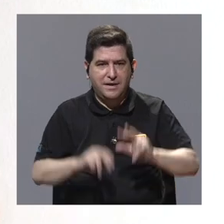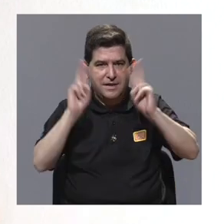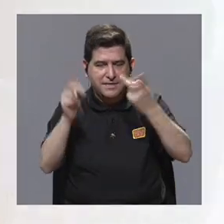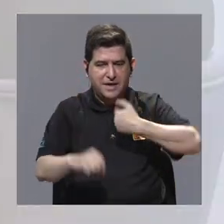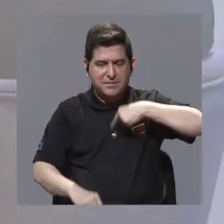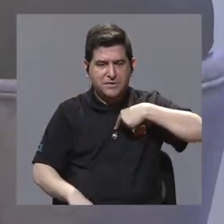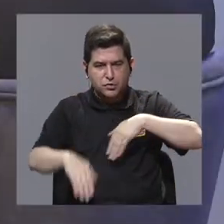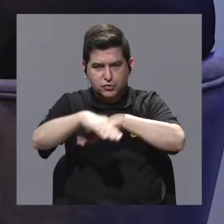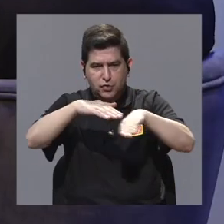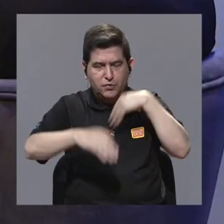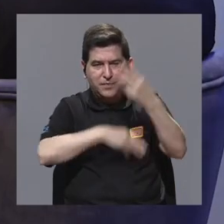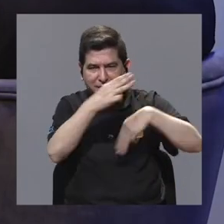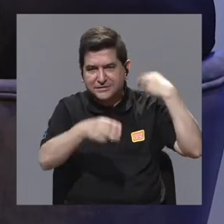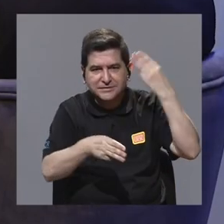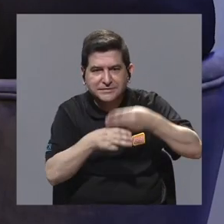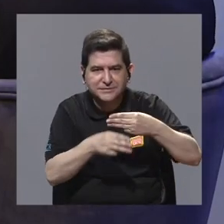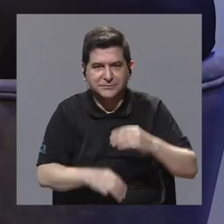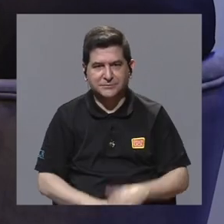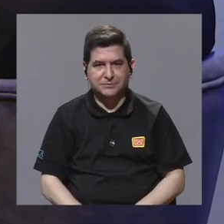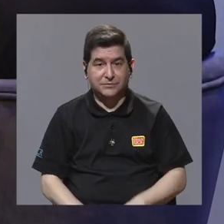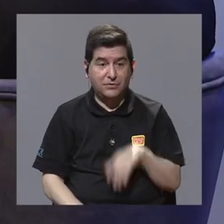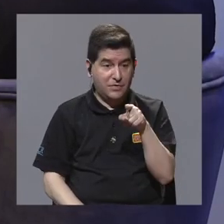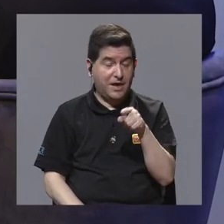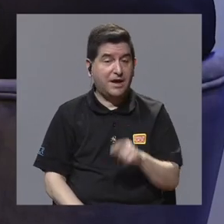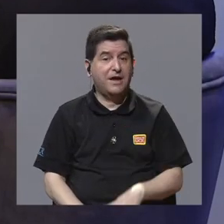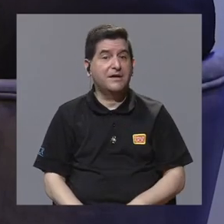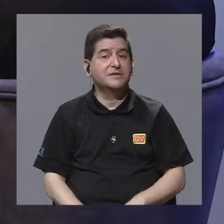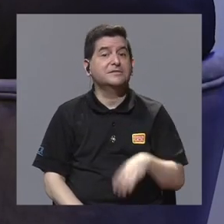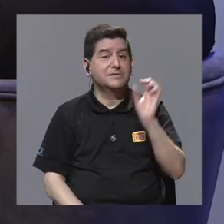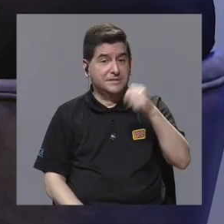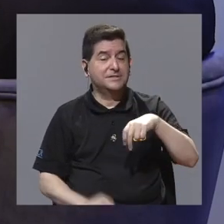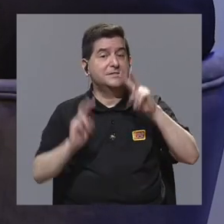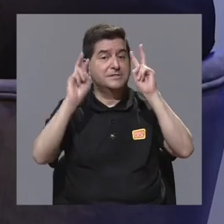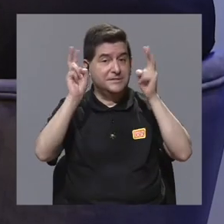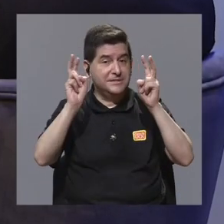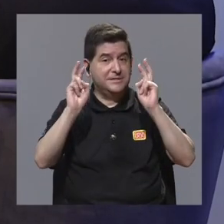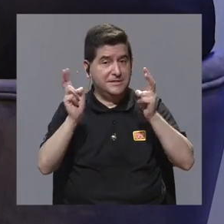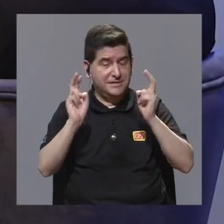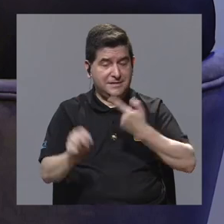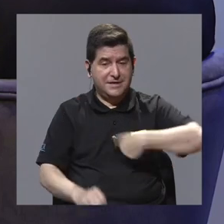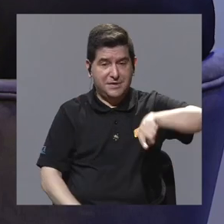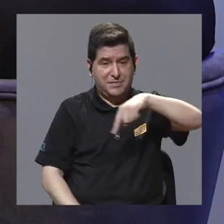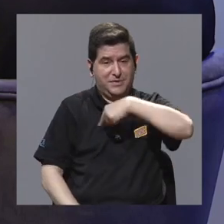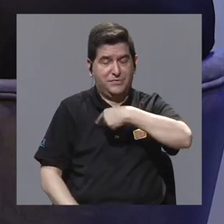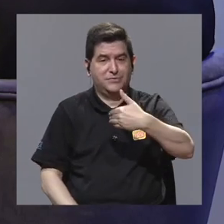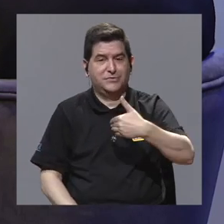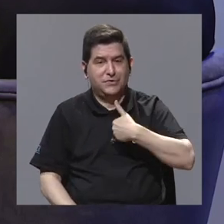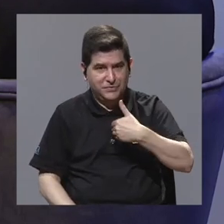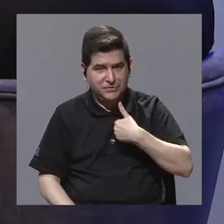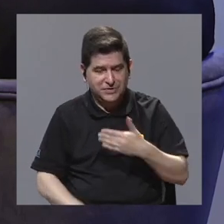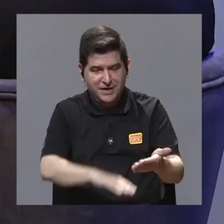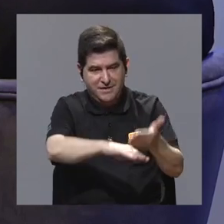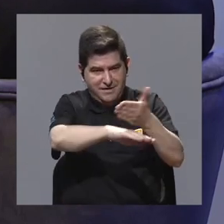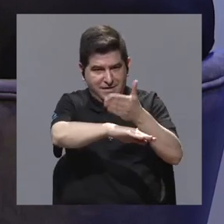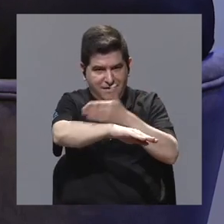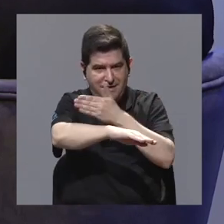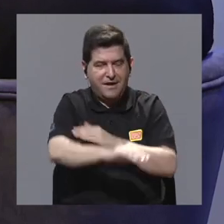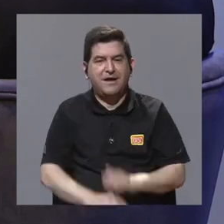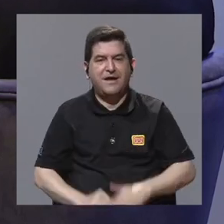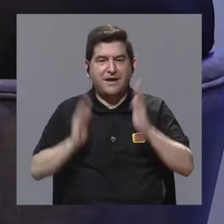cuáles son esos temas en los que somos referentes a nivel mundial. Y ese va a ser el tema o los temas que vamos a tener que